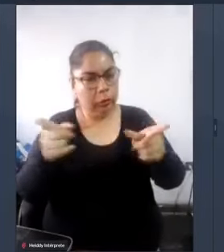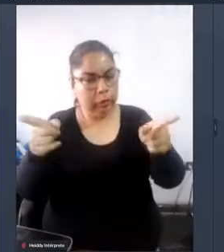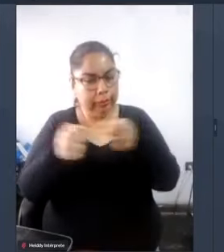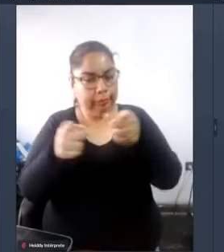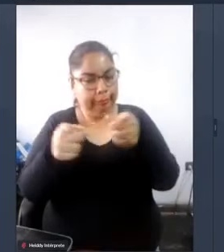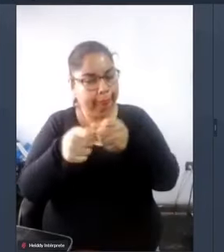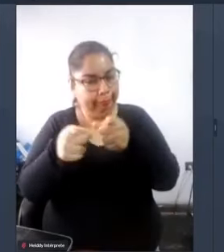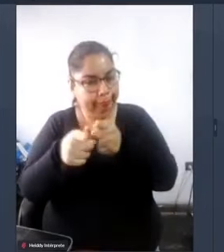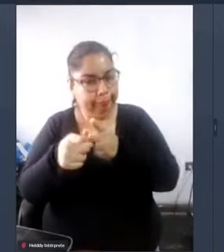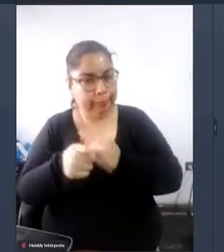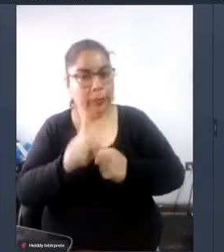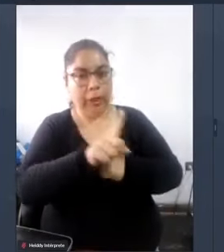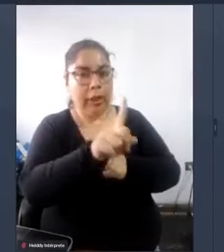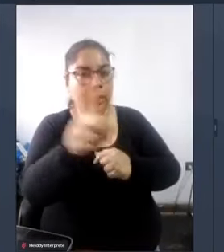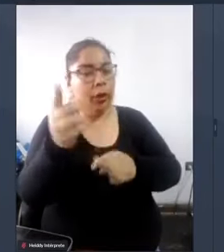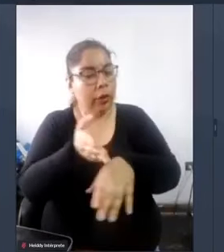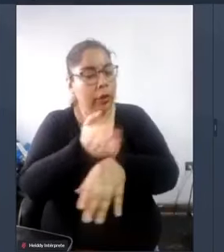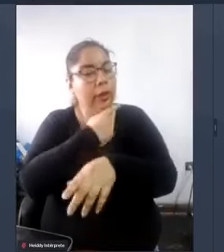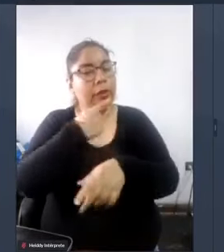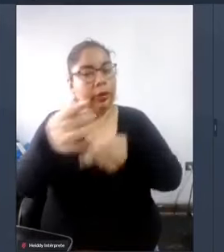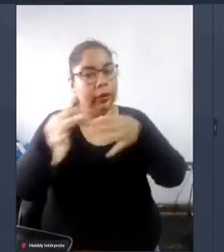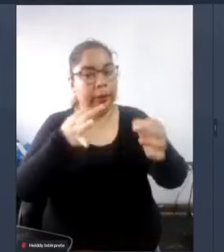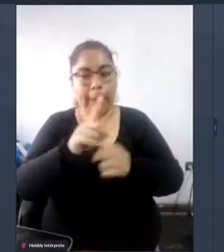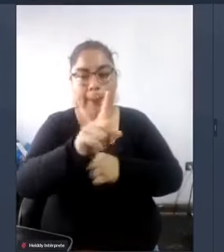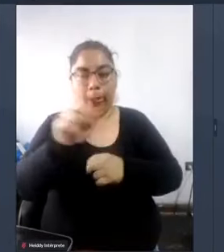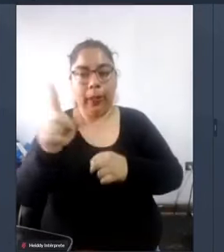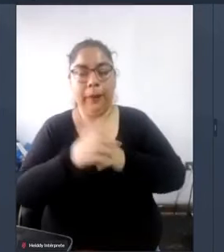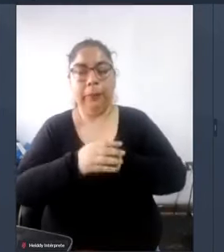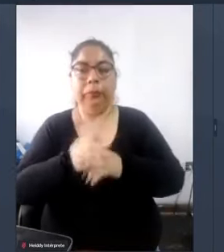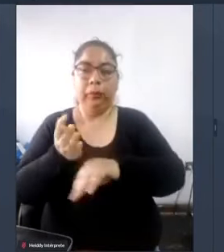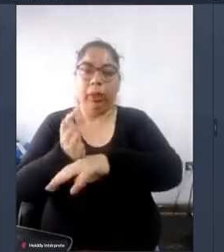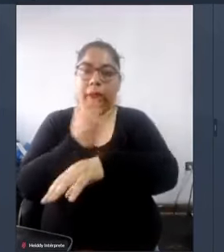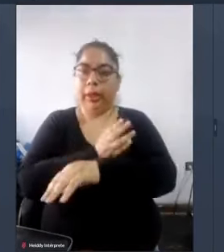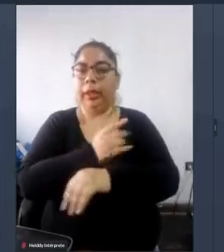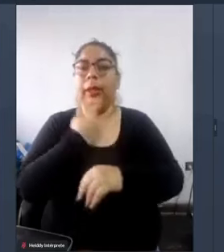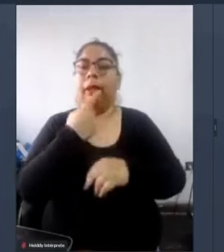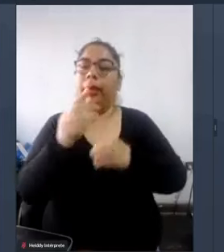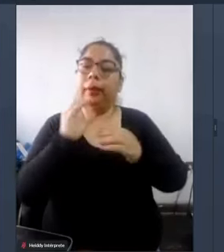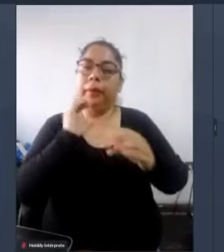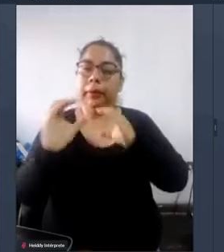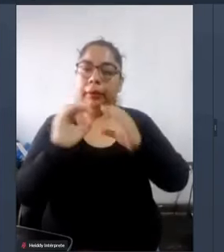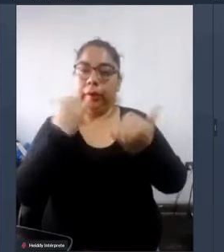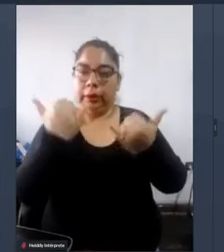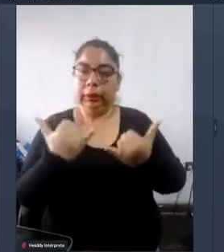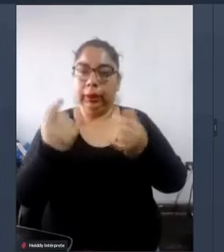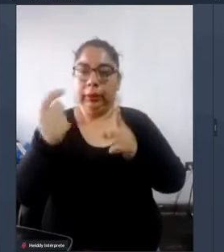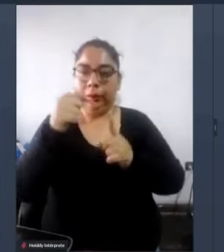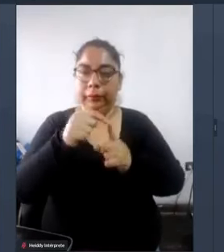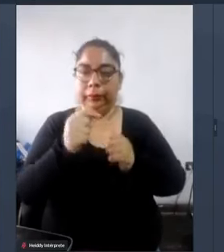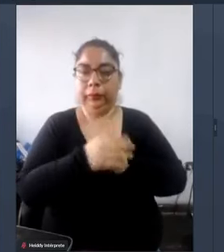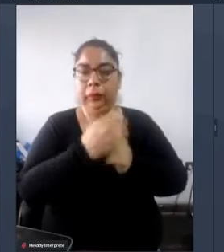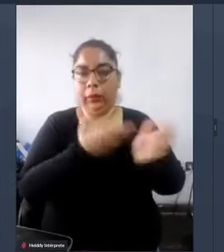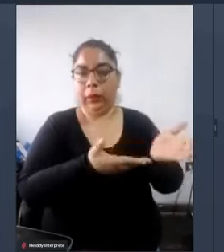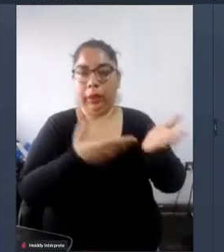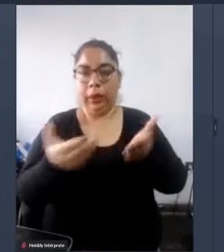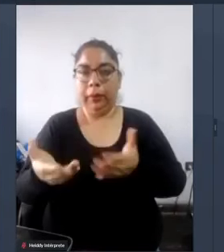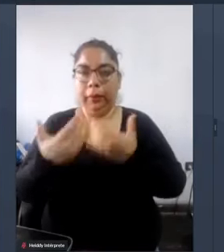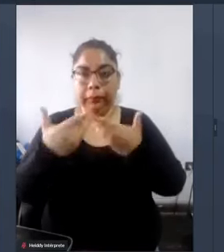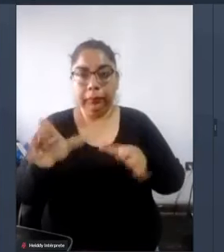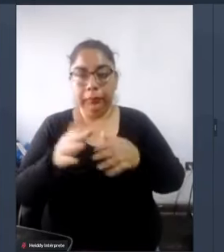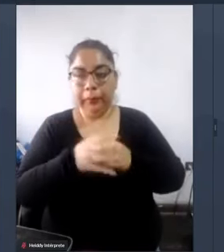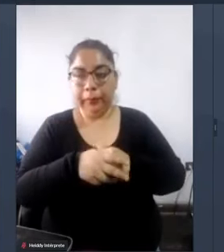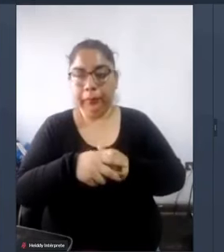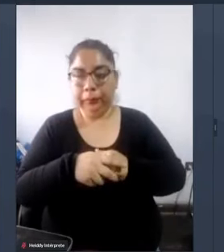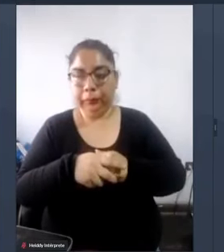así súper rápido de qué es lo que hemos estado hablando hasta el momento me invitan por favor si es que ya estamos listos